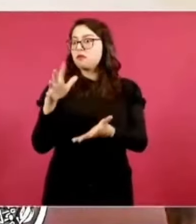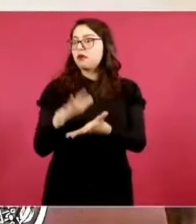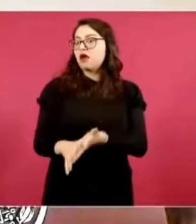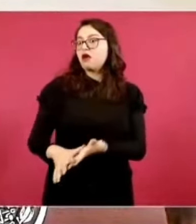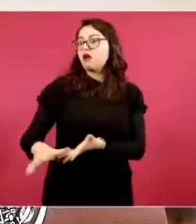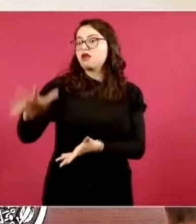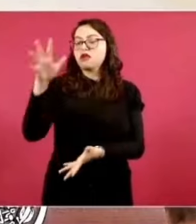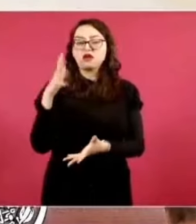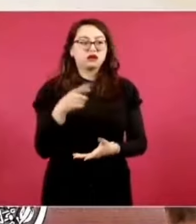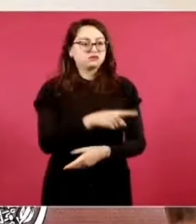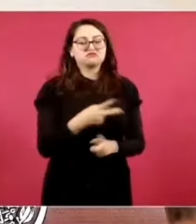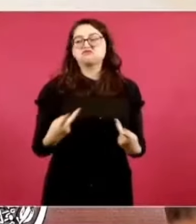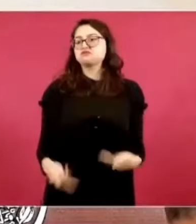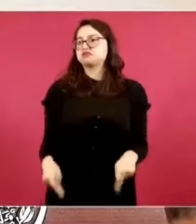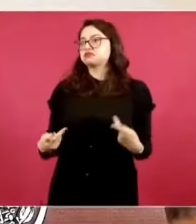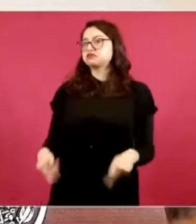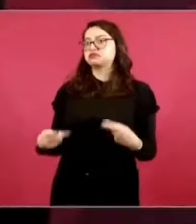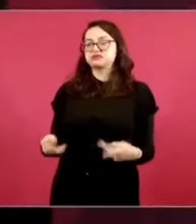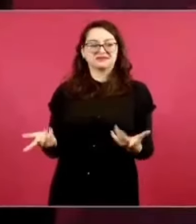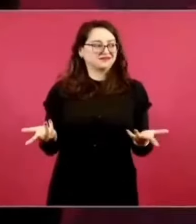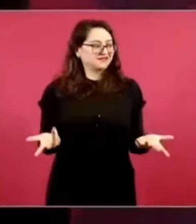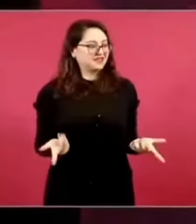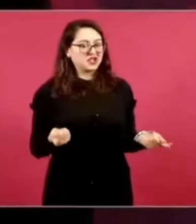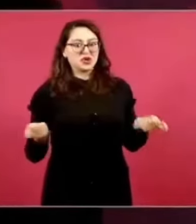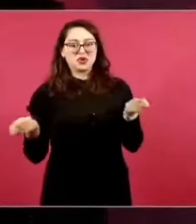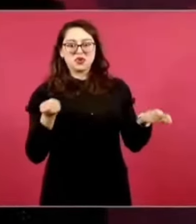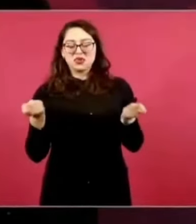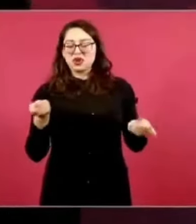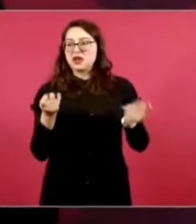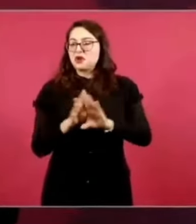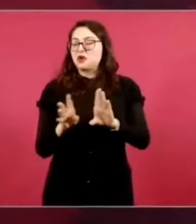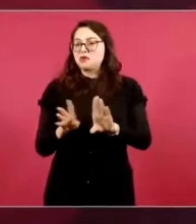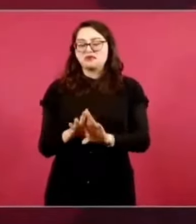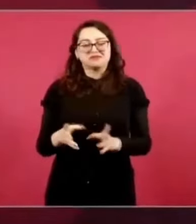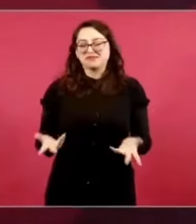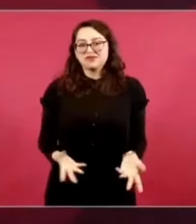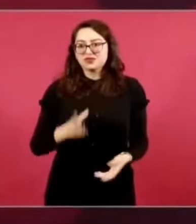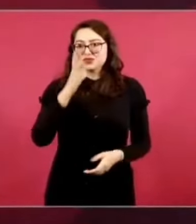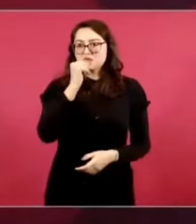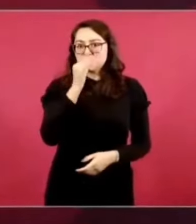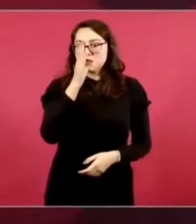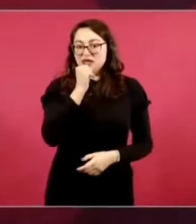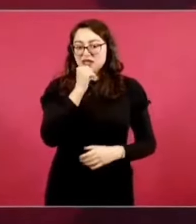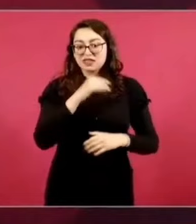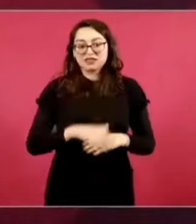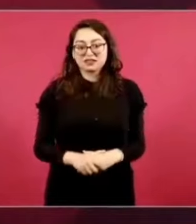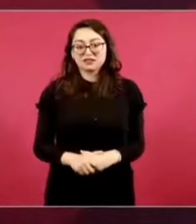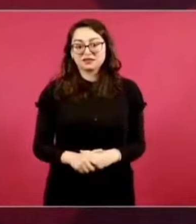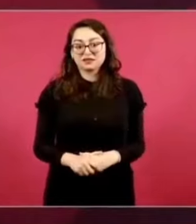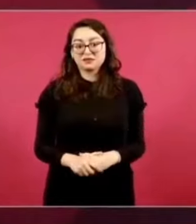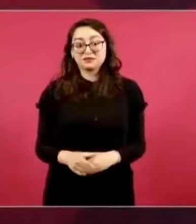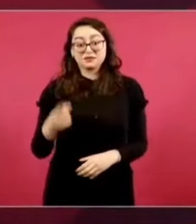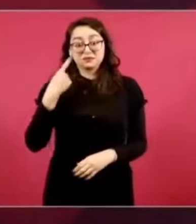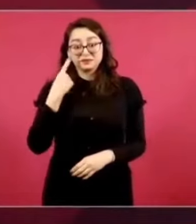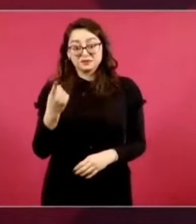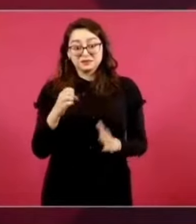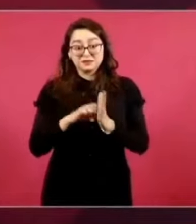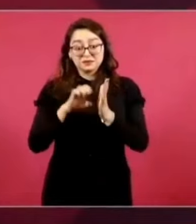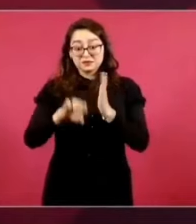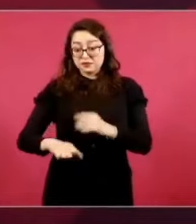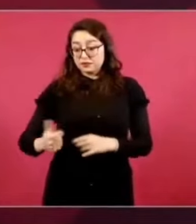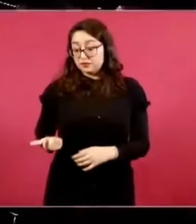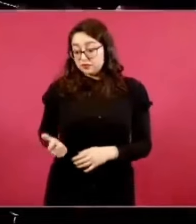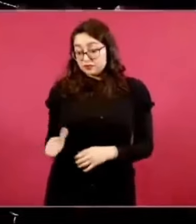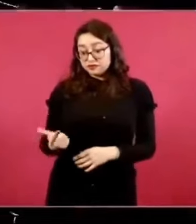nosotros lo vemos con mucha claridad, Guanajuato tiene niveles económicos de los mejores del